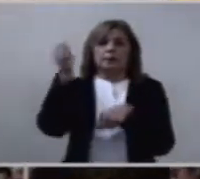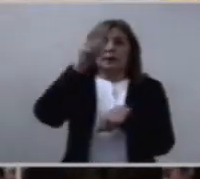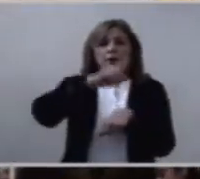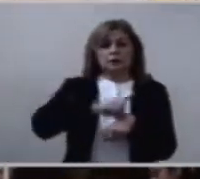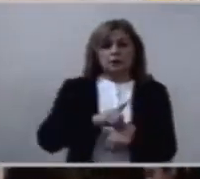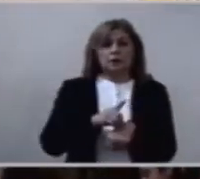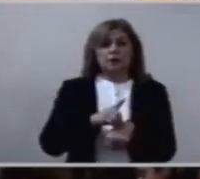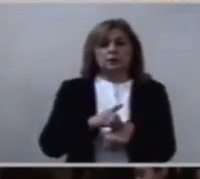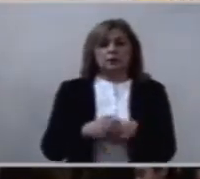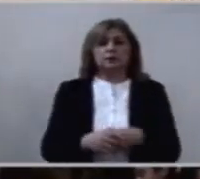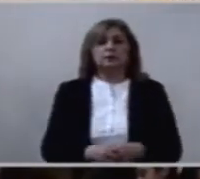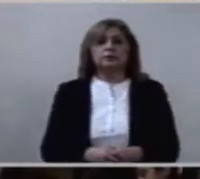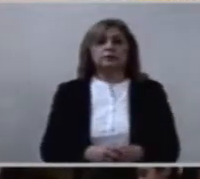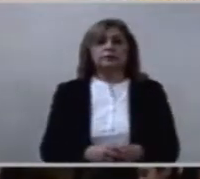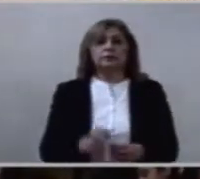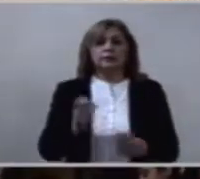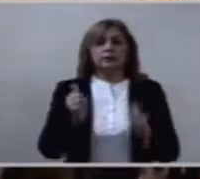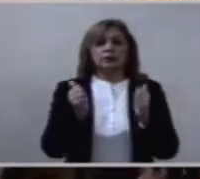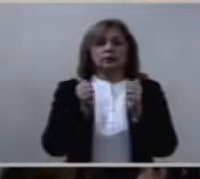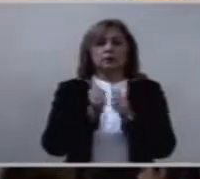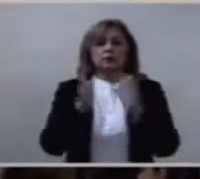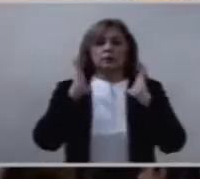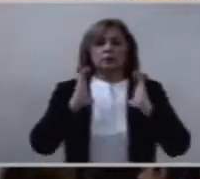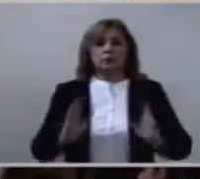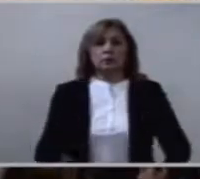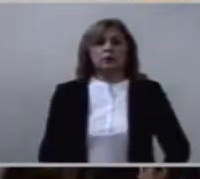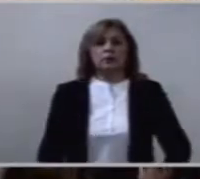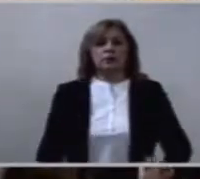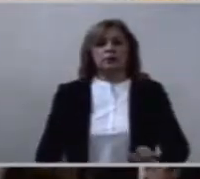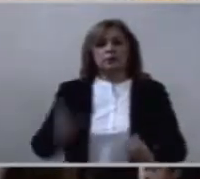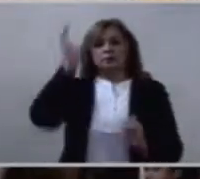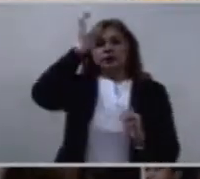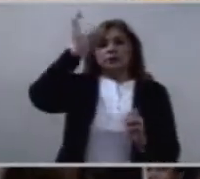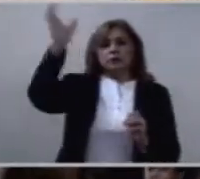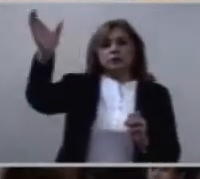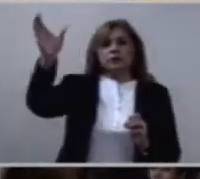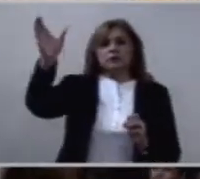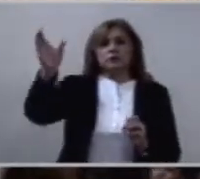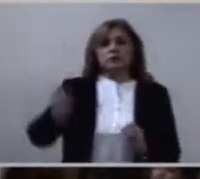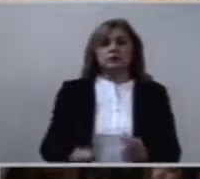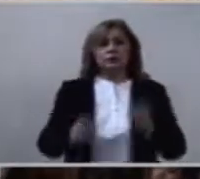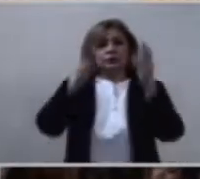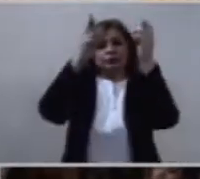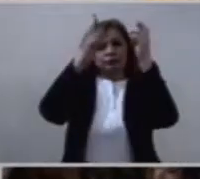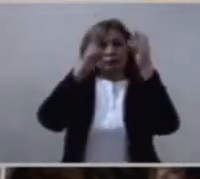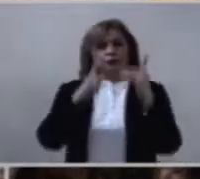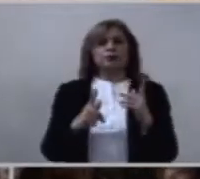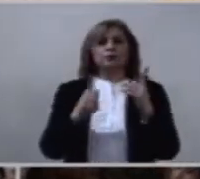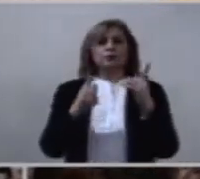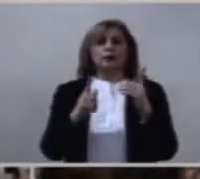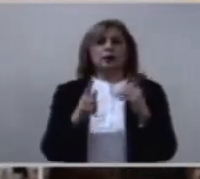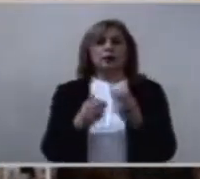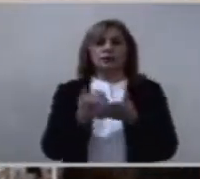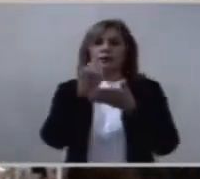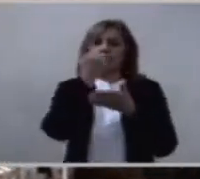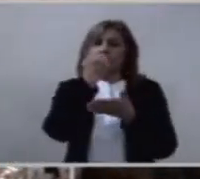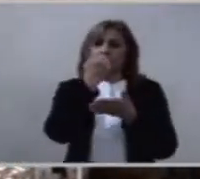Es decir, con el cuerpo de Cristo que se nos regala como alimento.